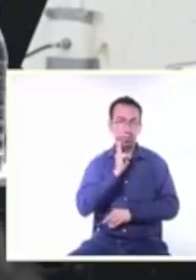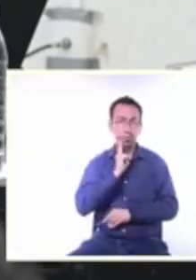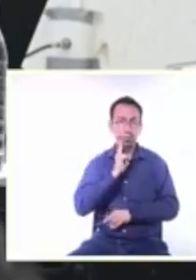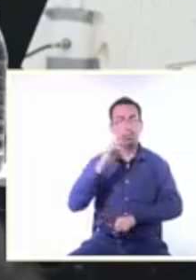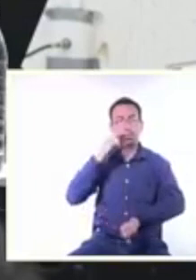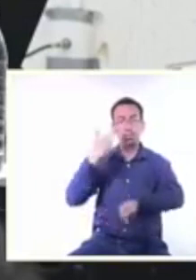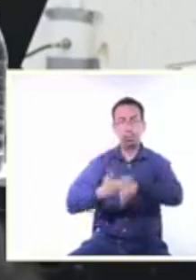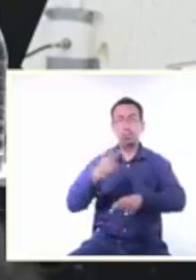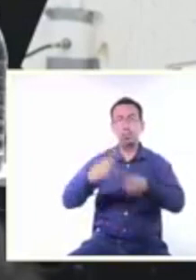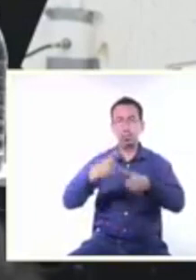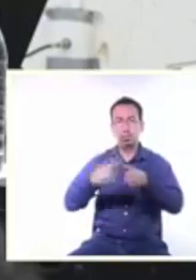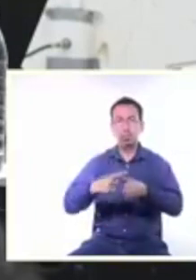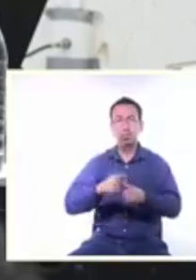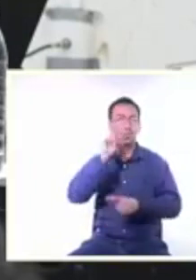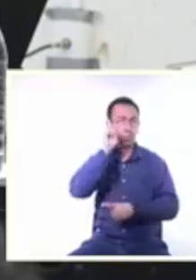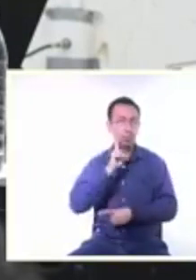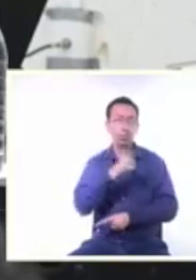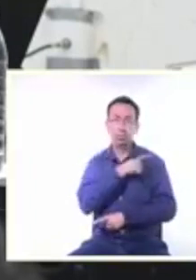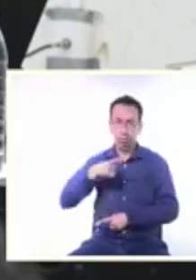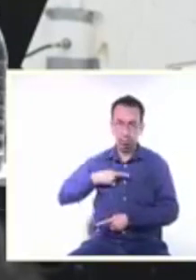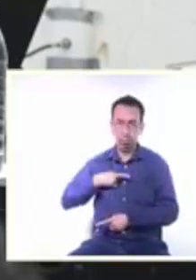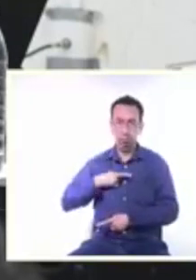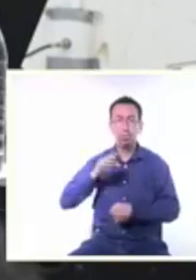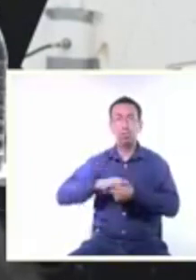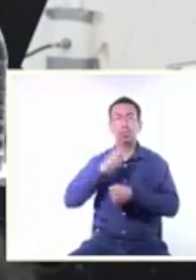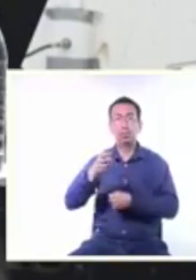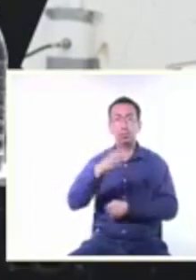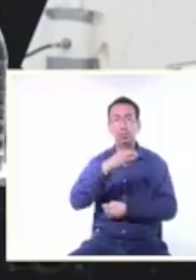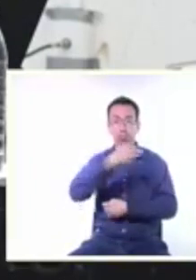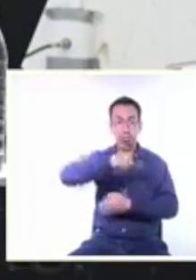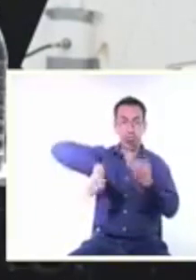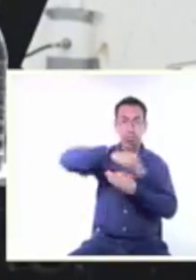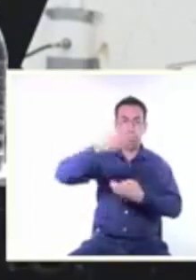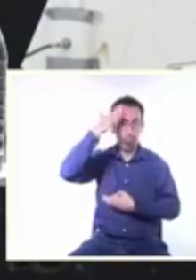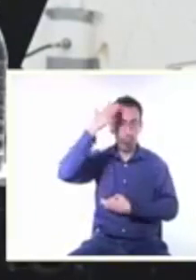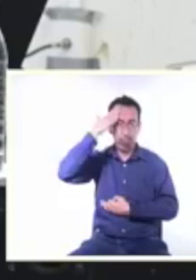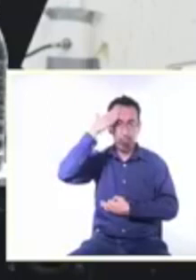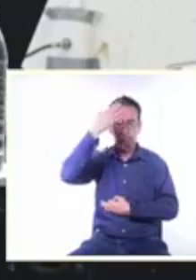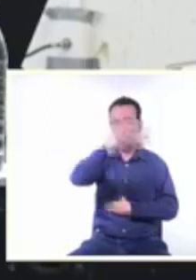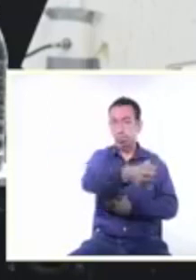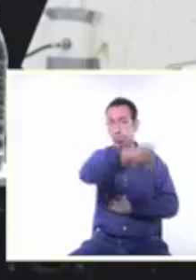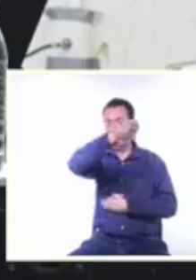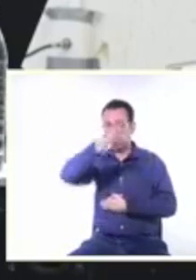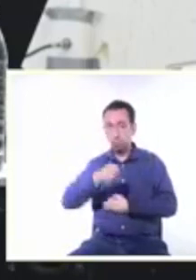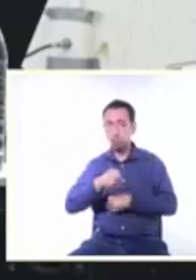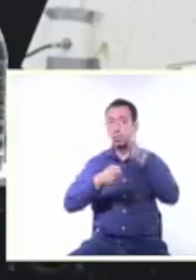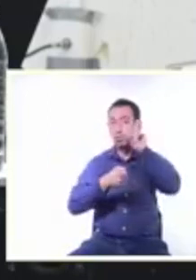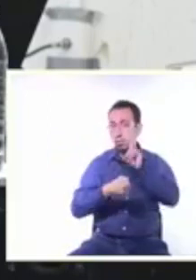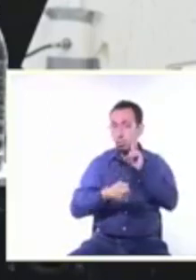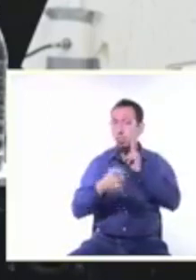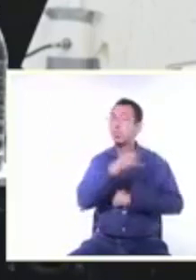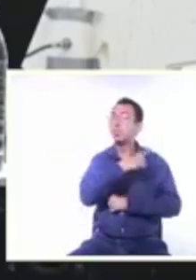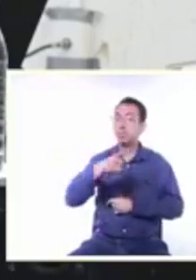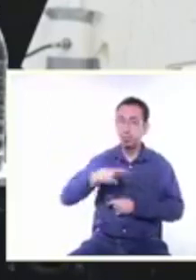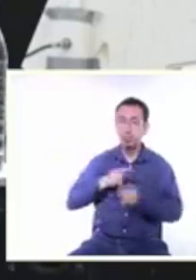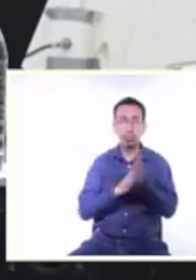cargos públicos considero que quienes integramos este órgano de dirección en conjunto debimos